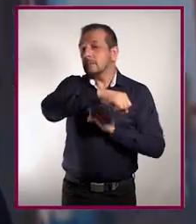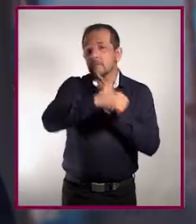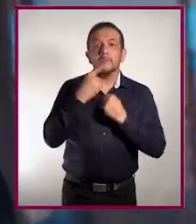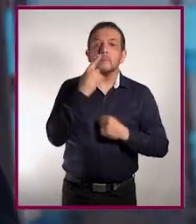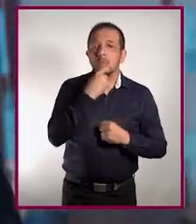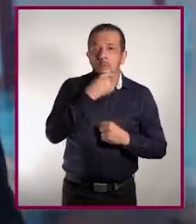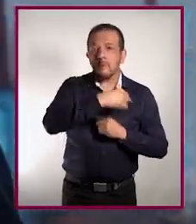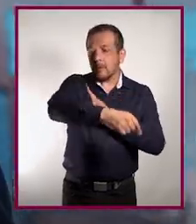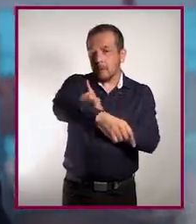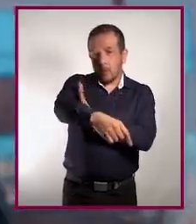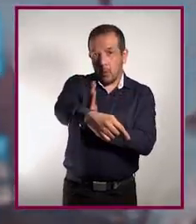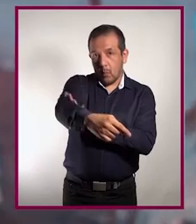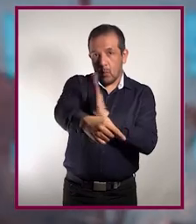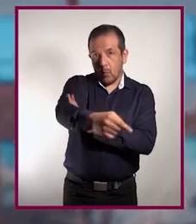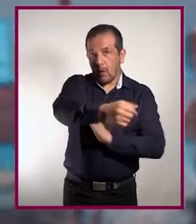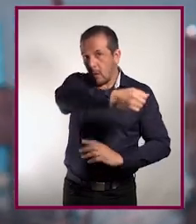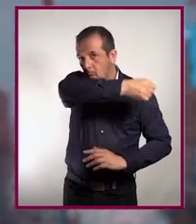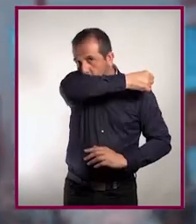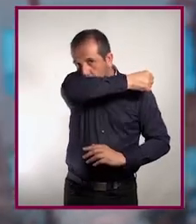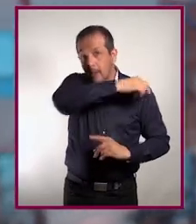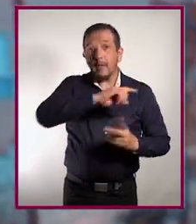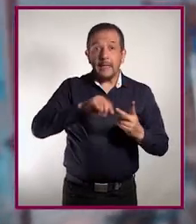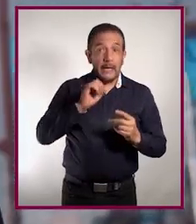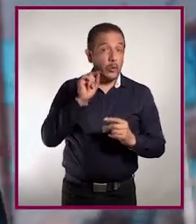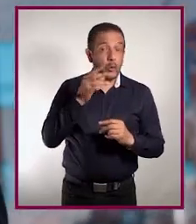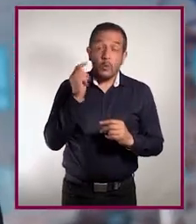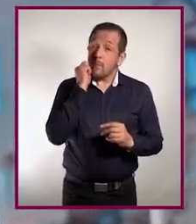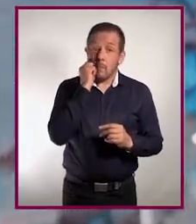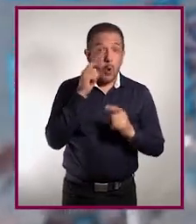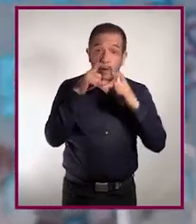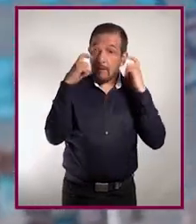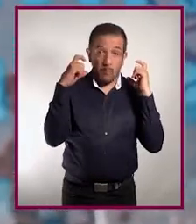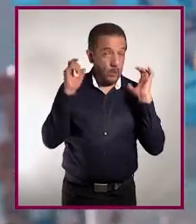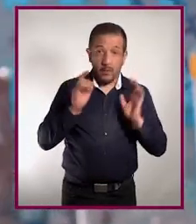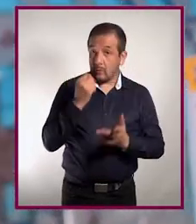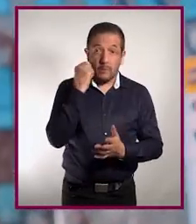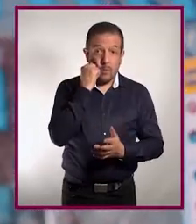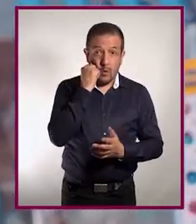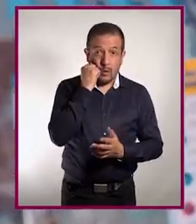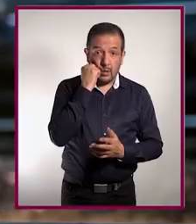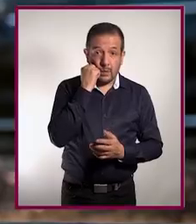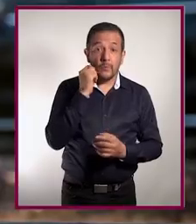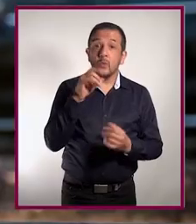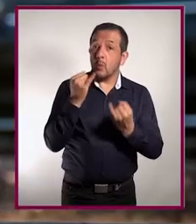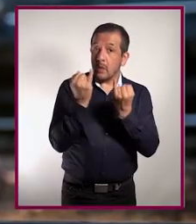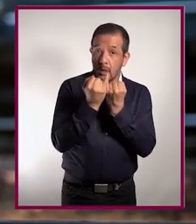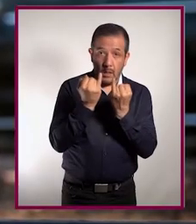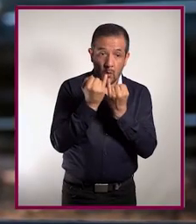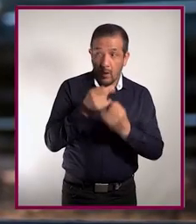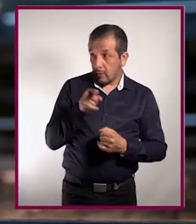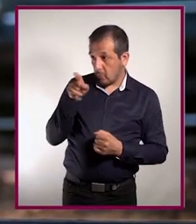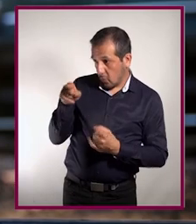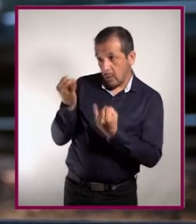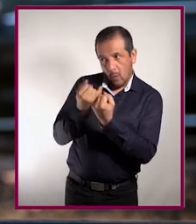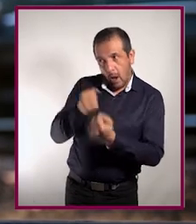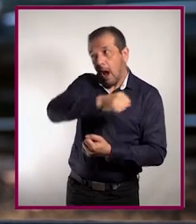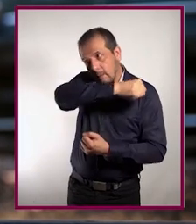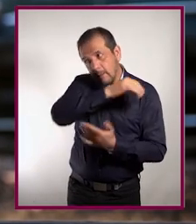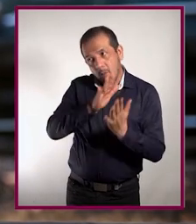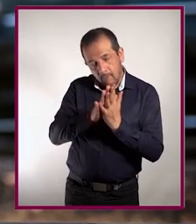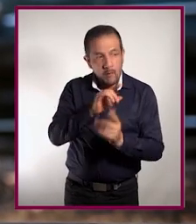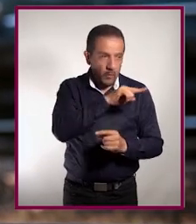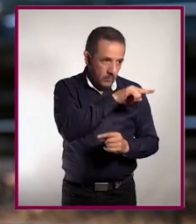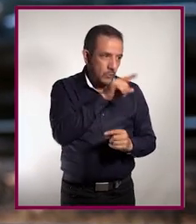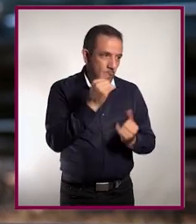tapando tu boca con la parte interna de tu codo, aunque traigas puesto el cubrebocas. Pide lo mismo de las demás personas